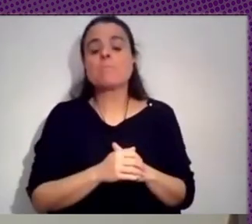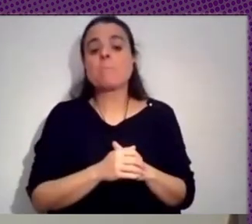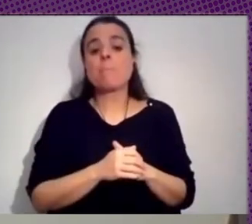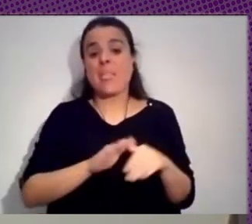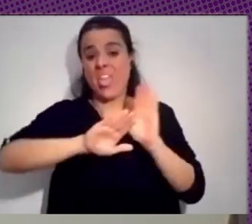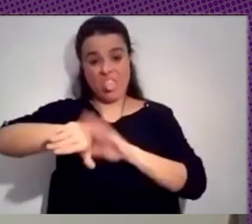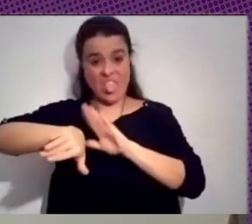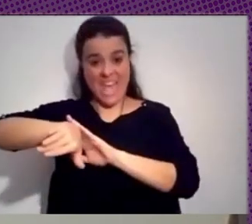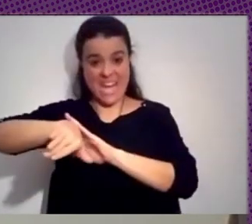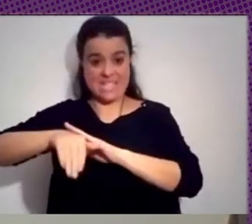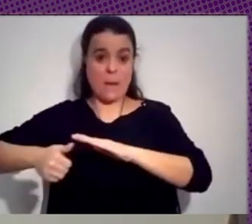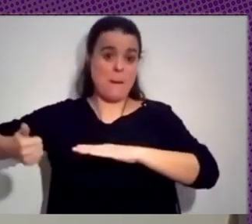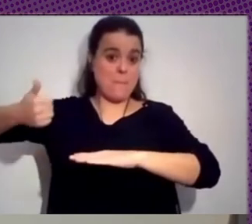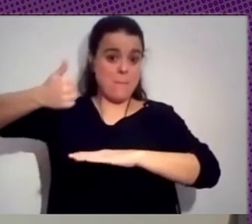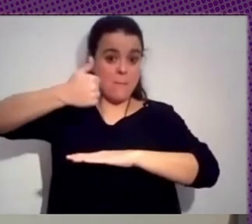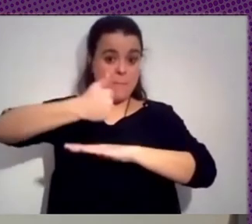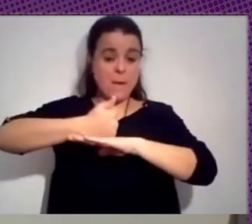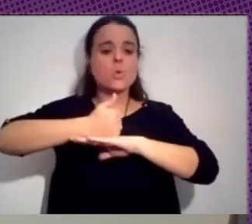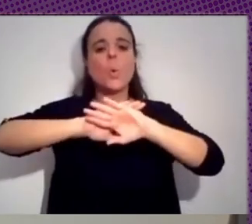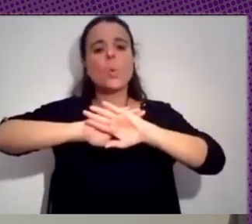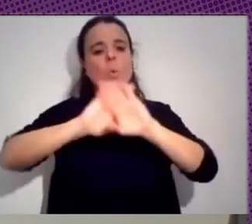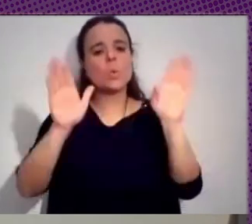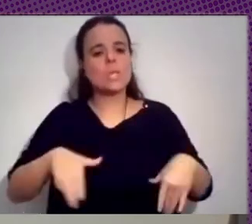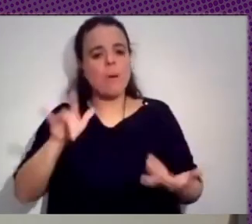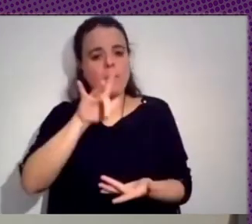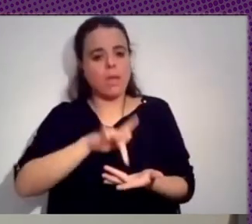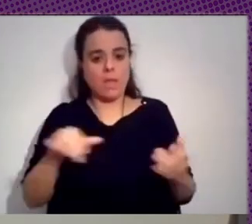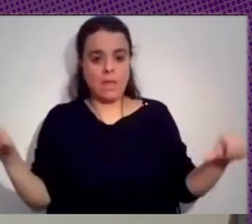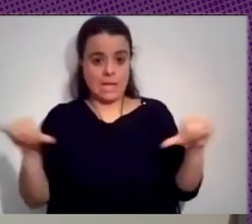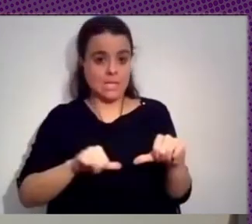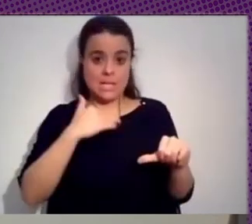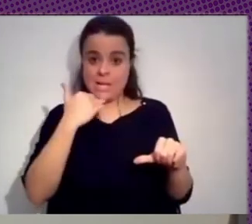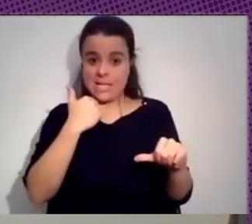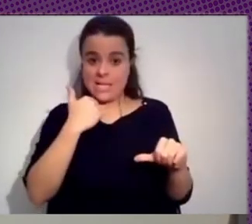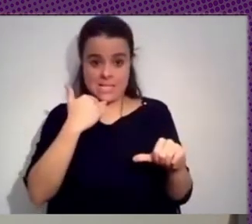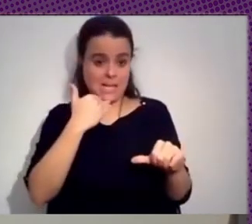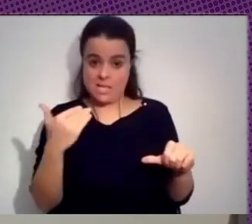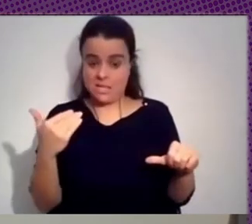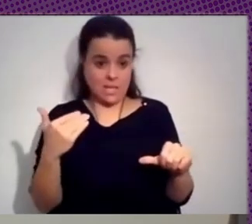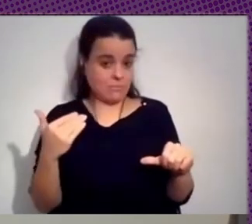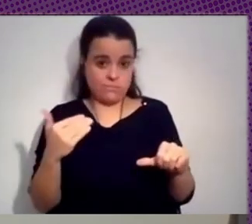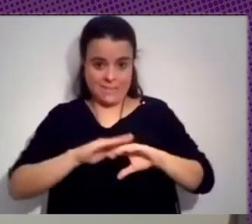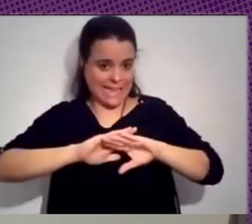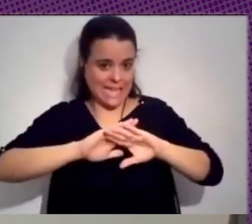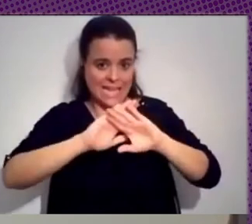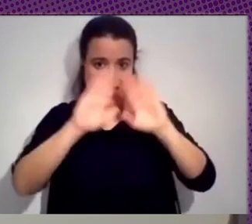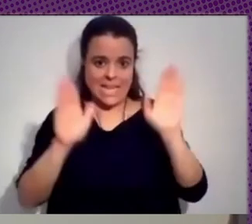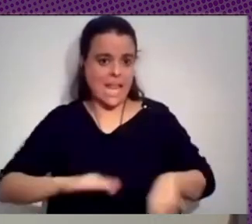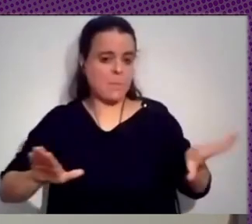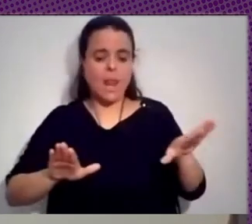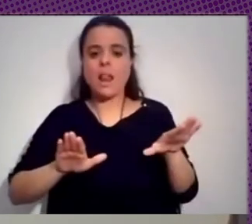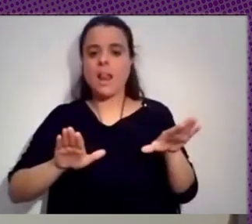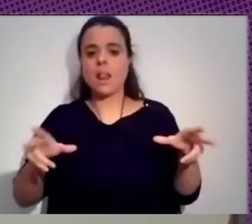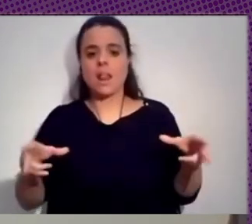bueno, la última vez que hubo una crisis tan casi terminal y de generación de la sociedad y